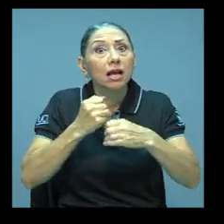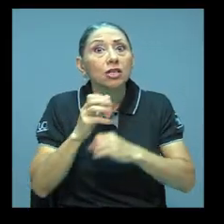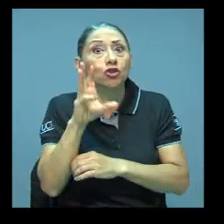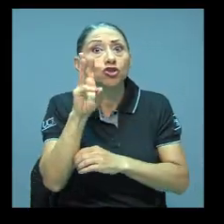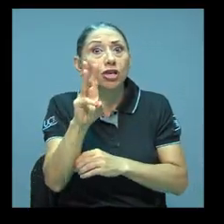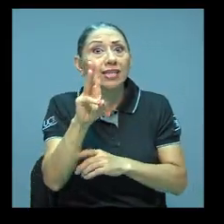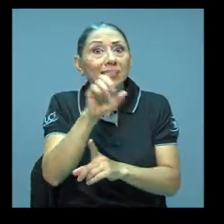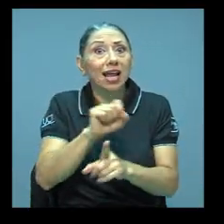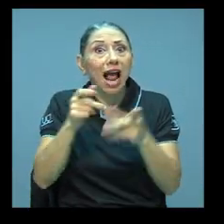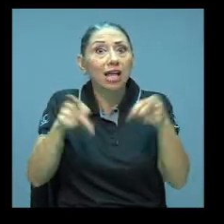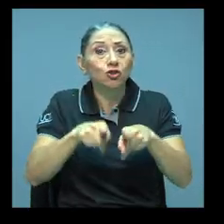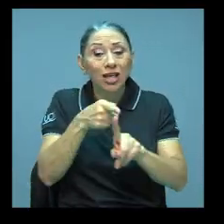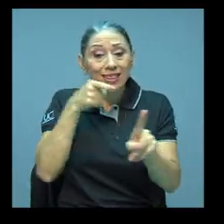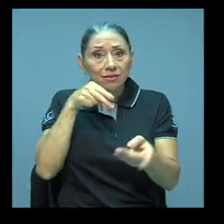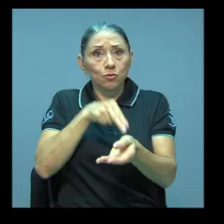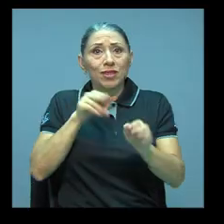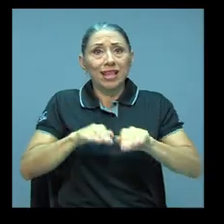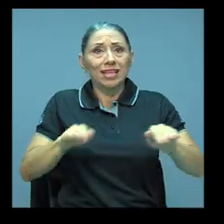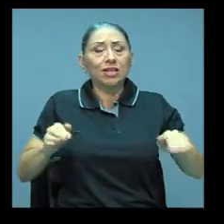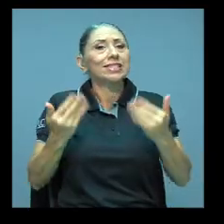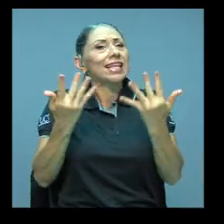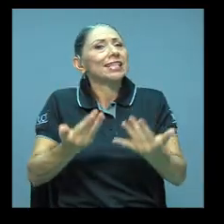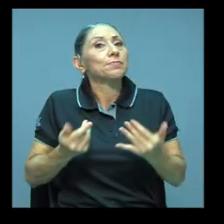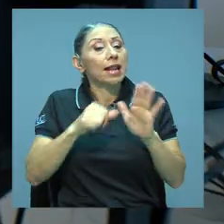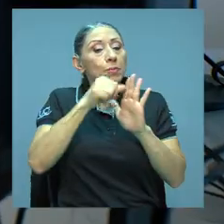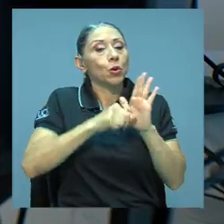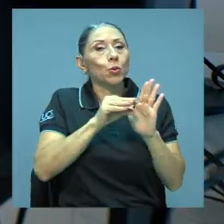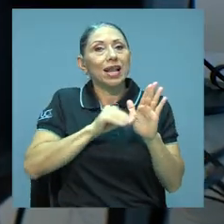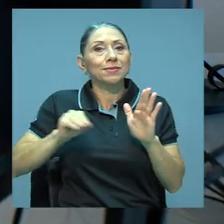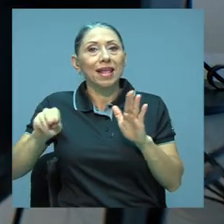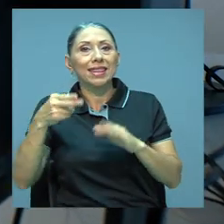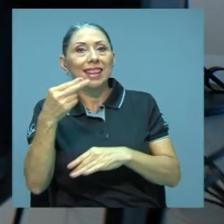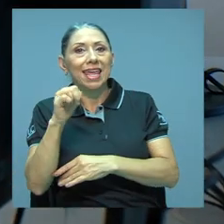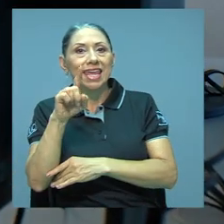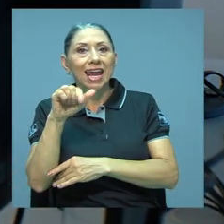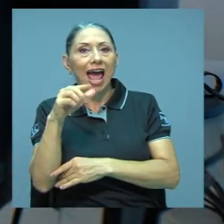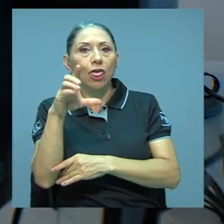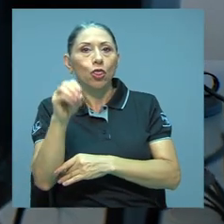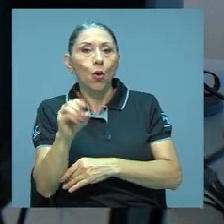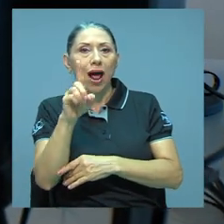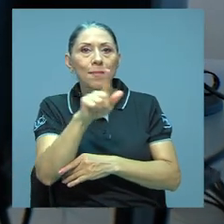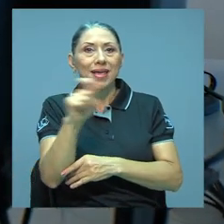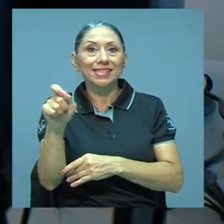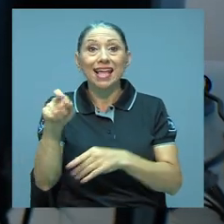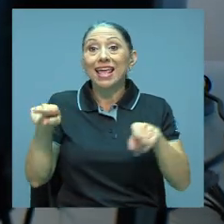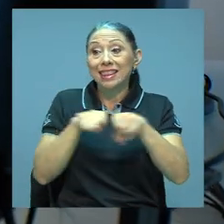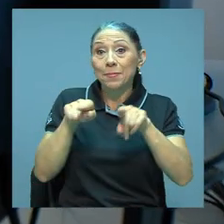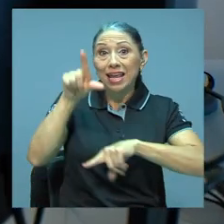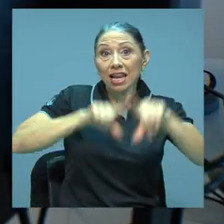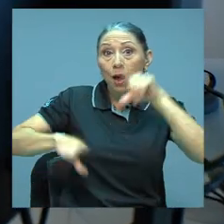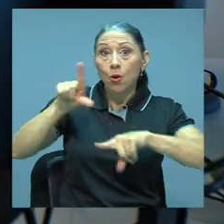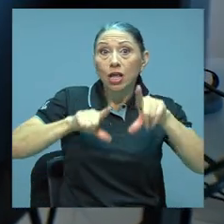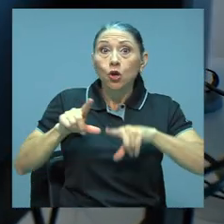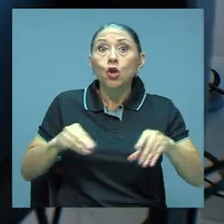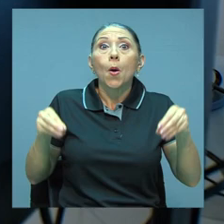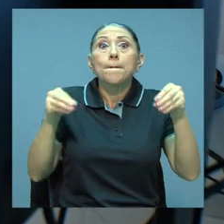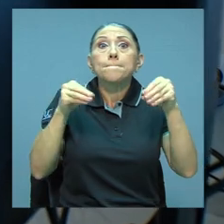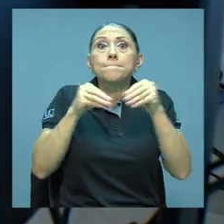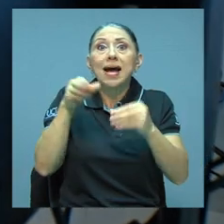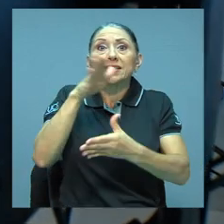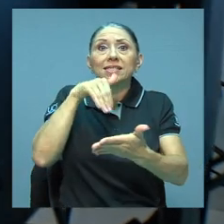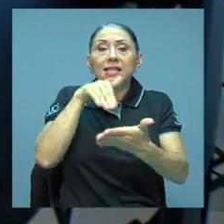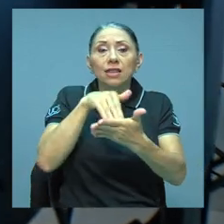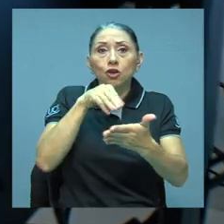Niños se espera efectuar un trasplante de hígado al mes. Por otra parte, el laboratorio visiona expandir sus servicios a más centros